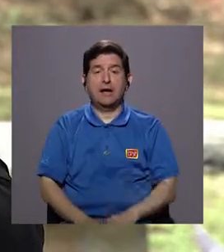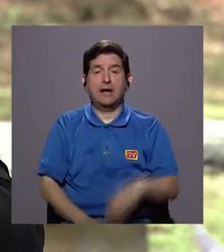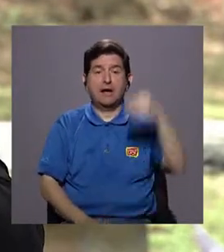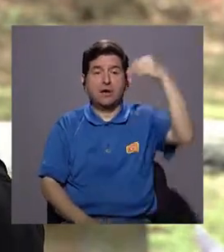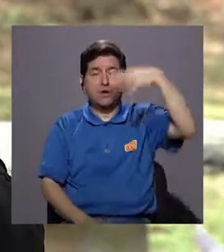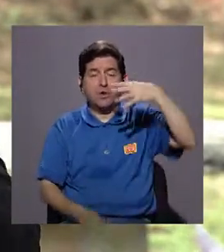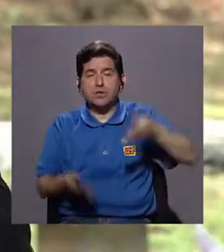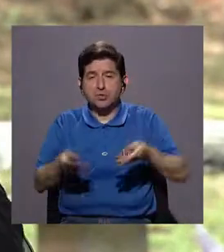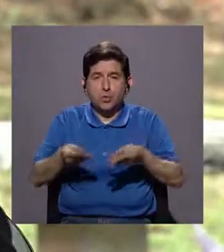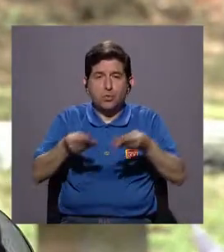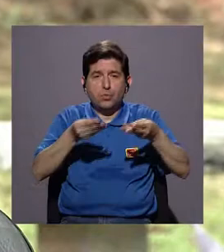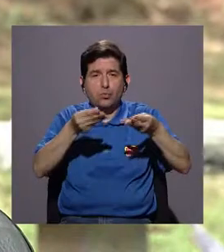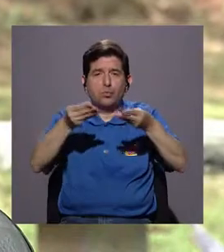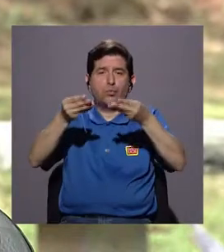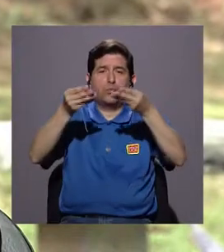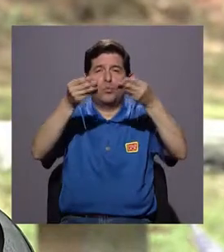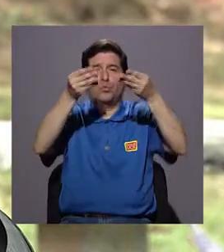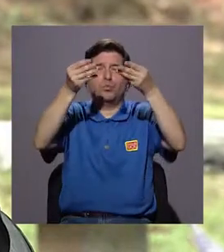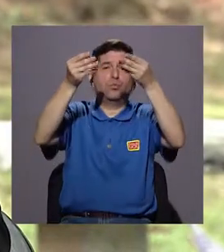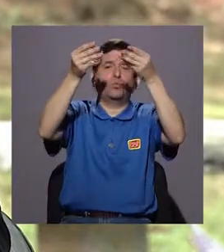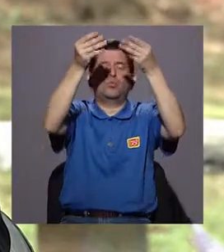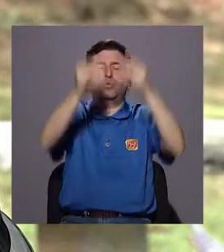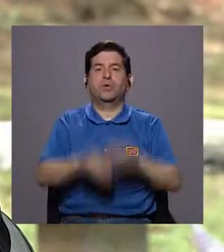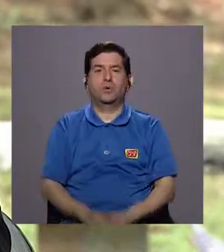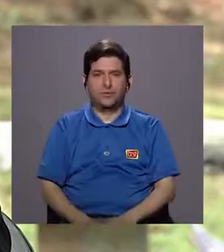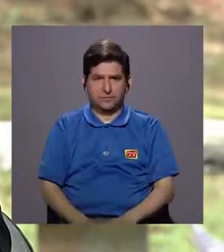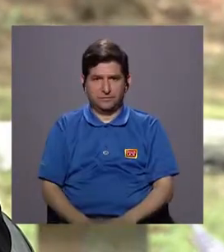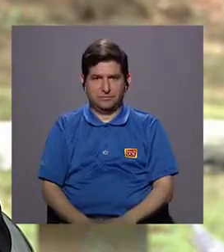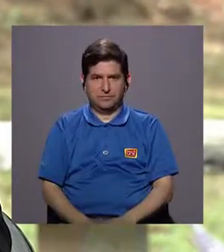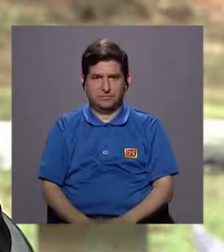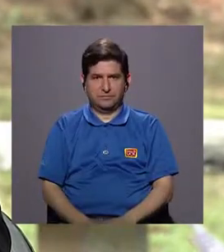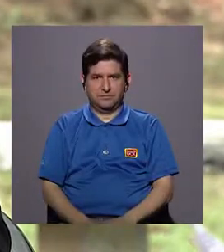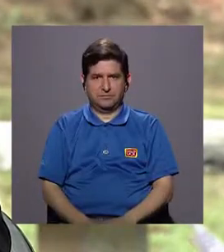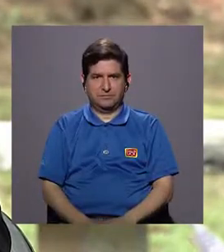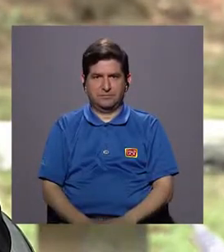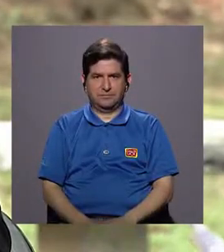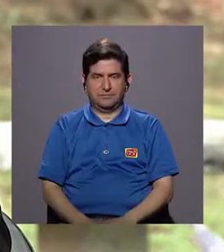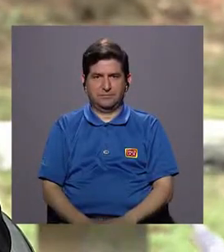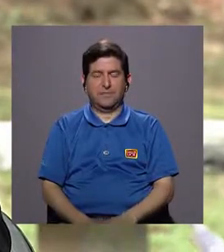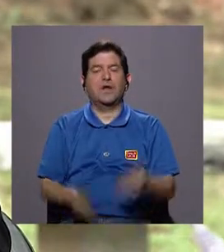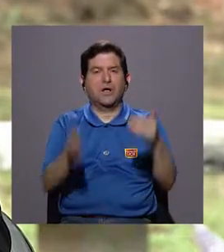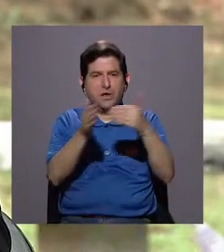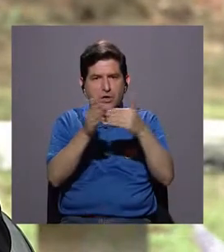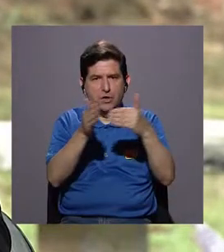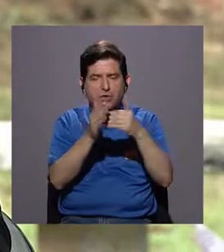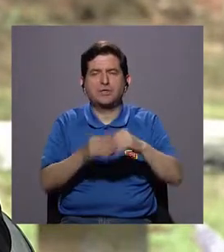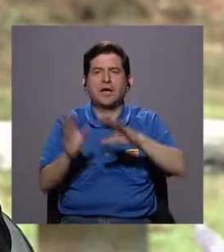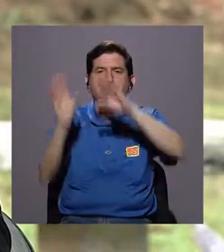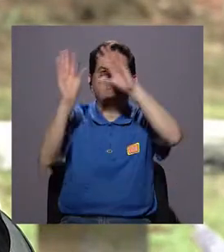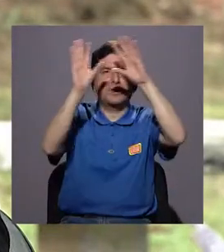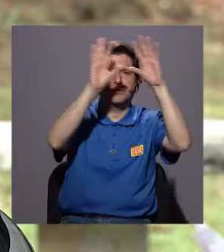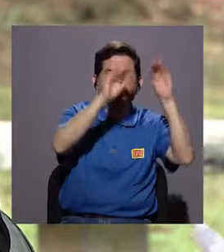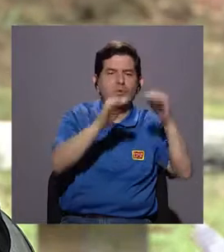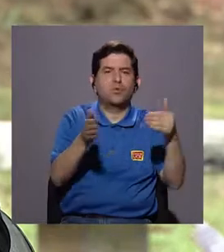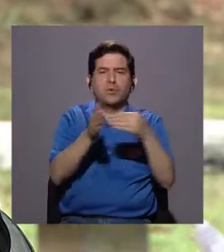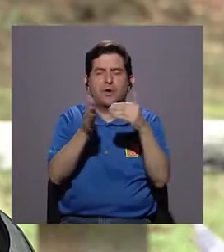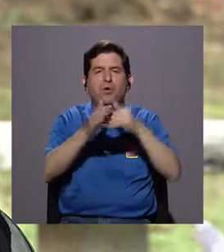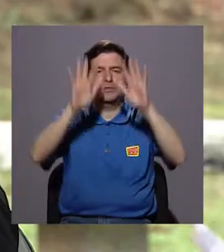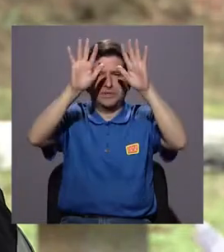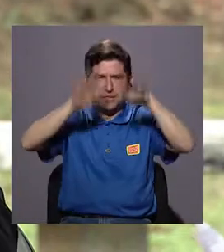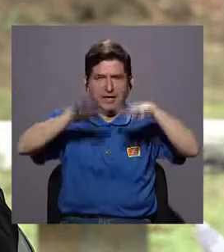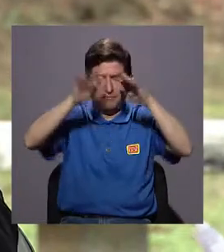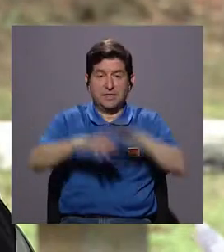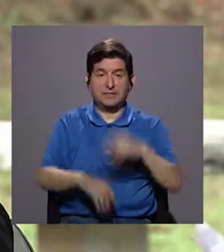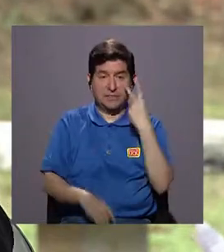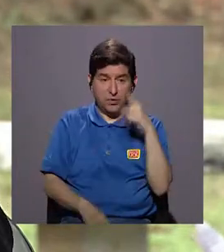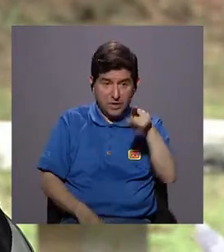el sol se evapora y vuelve a depositarse en las nubes para luego volver a caer.